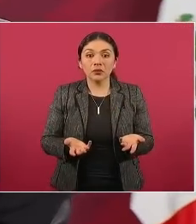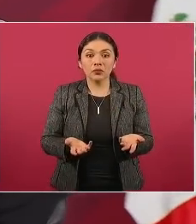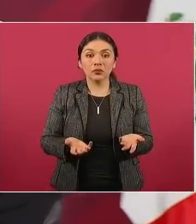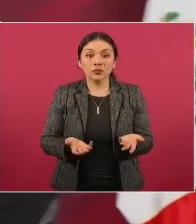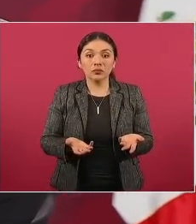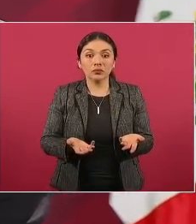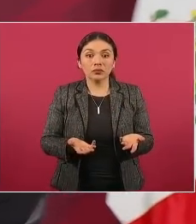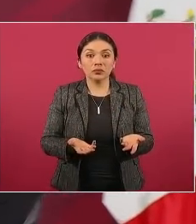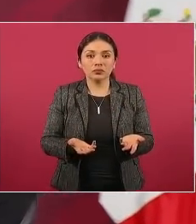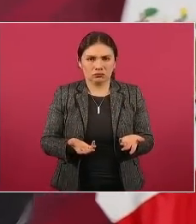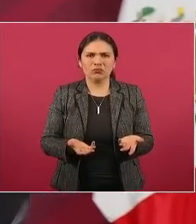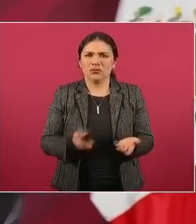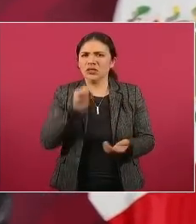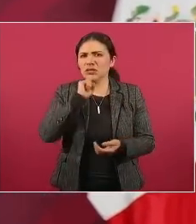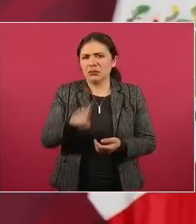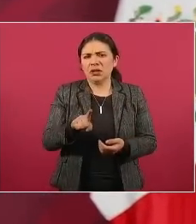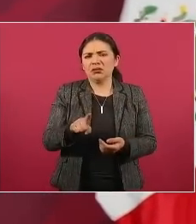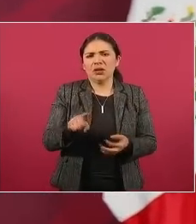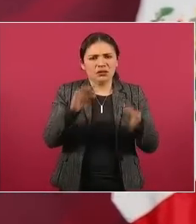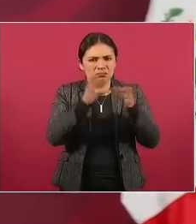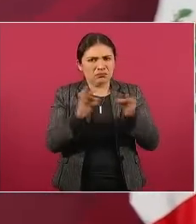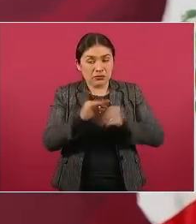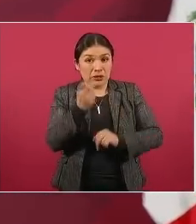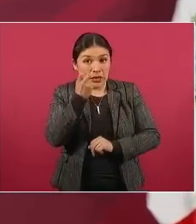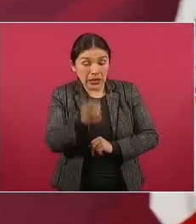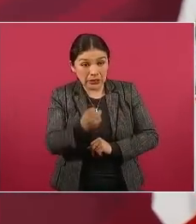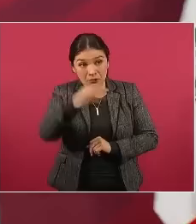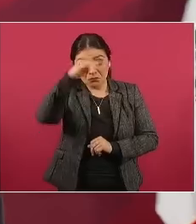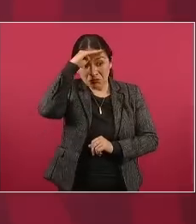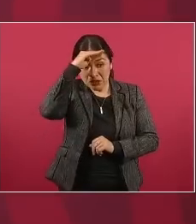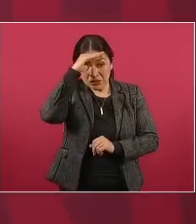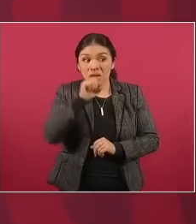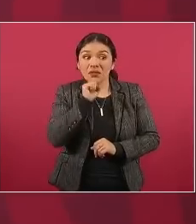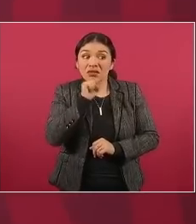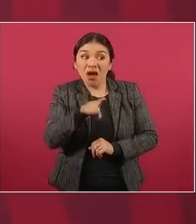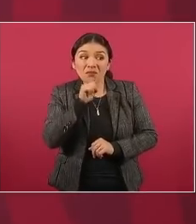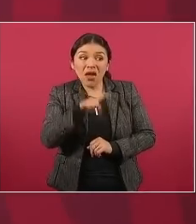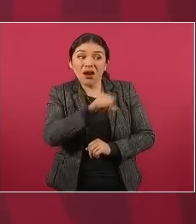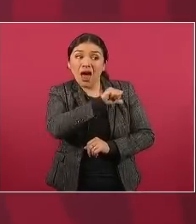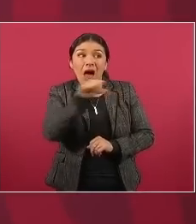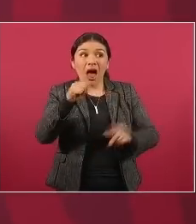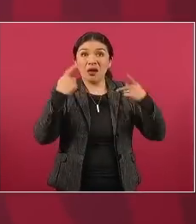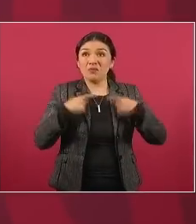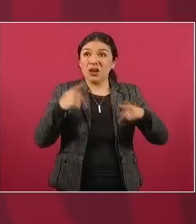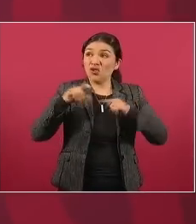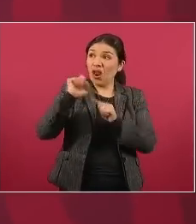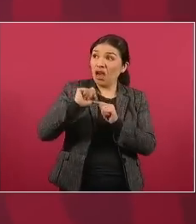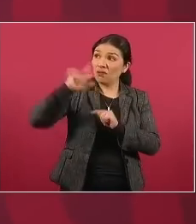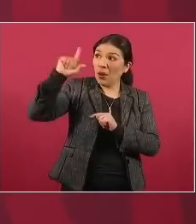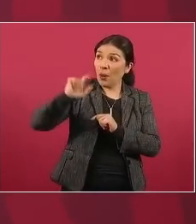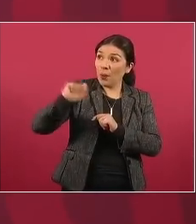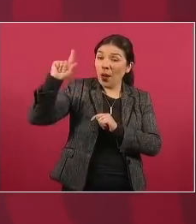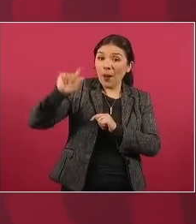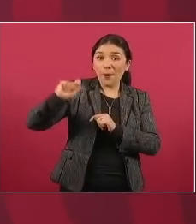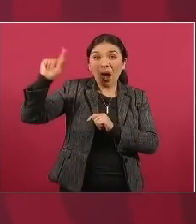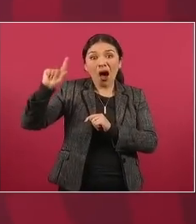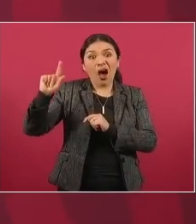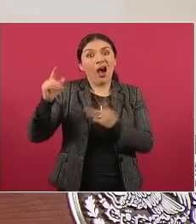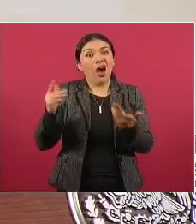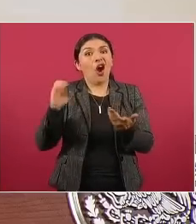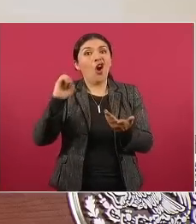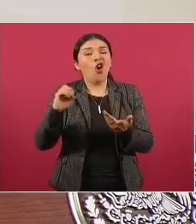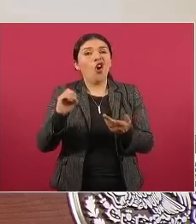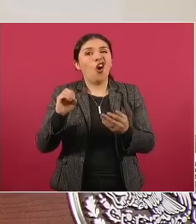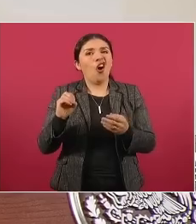pero nada de que perdón sí olvido no eso solamente lo tienen